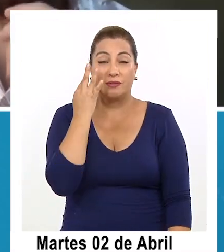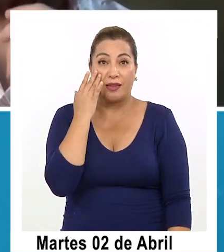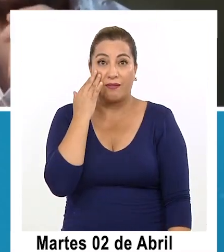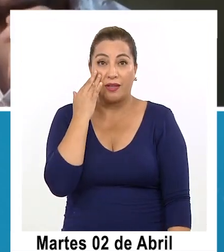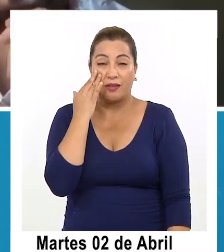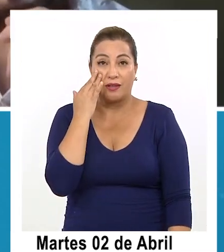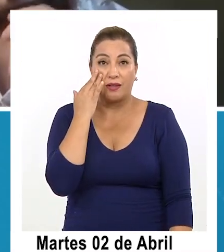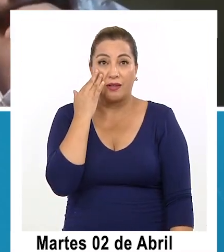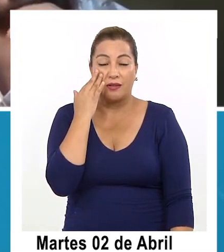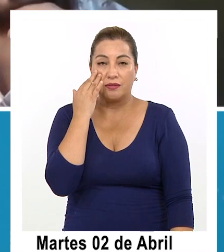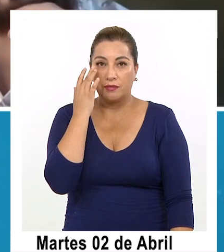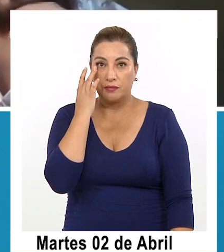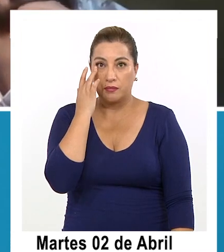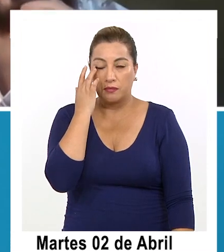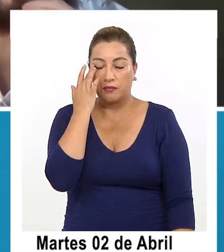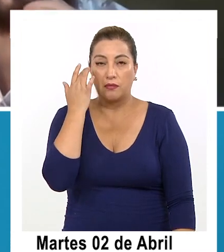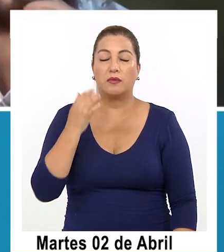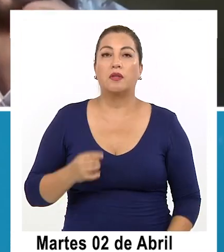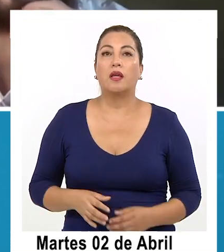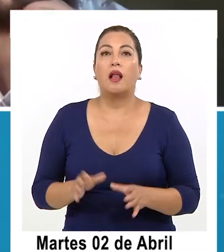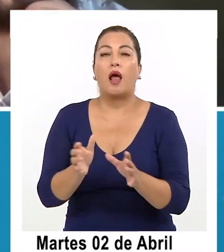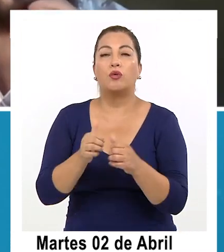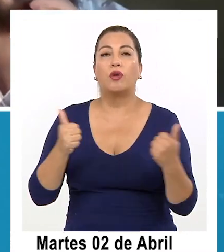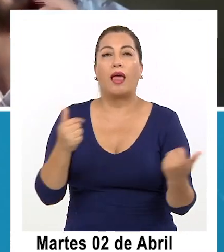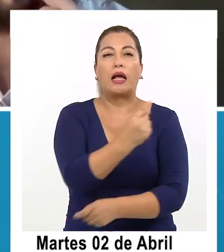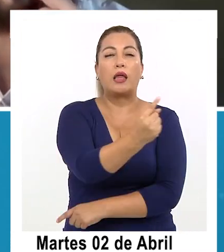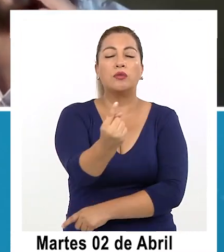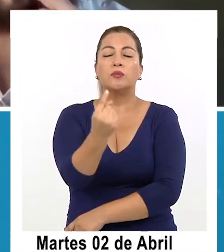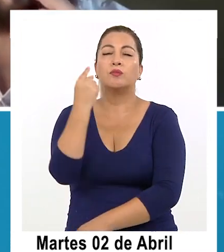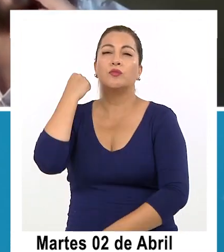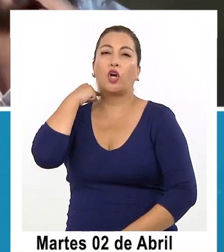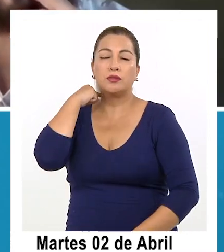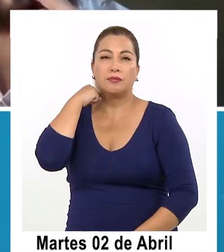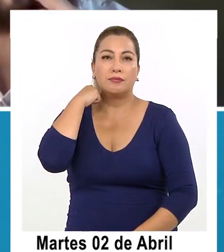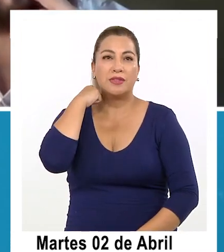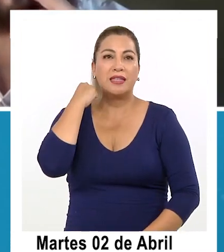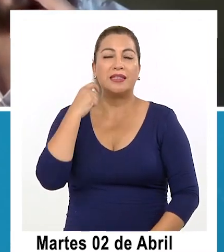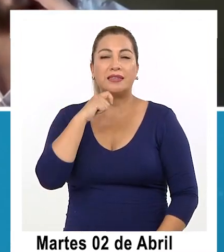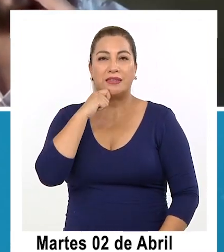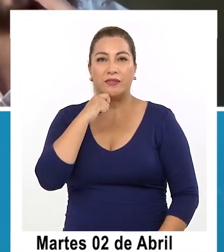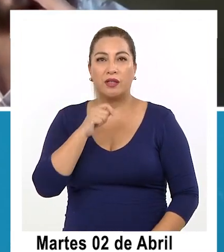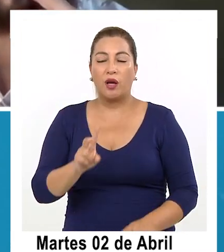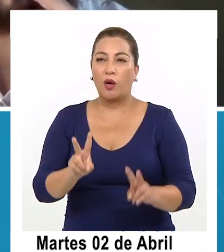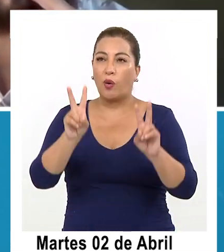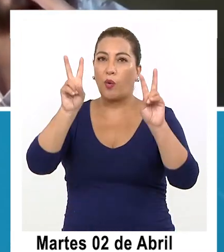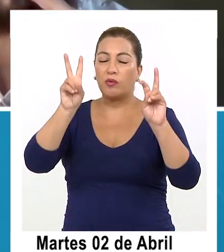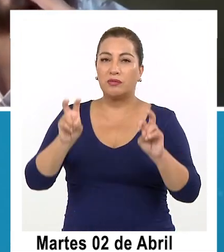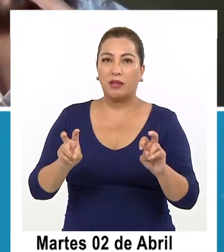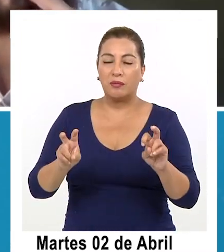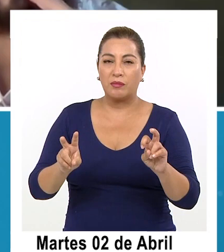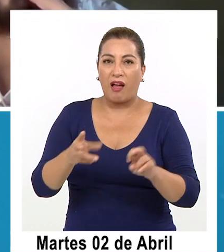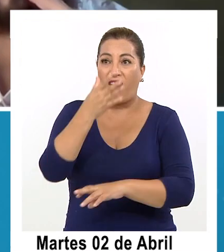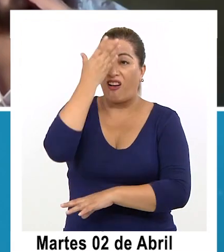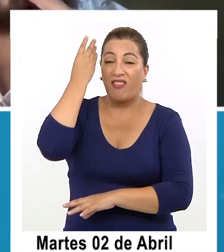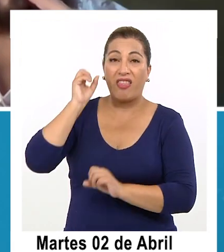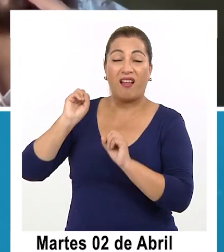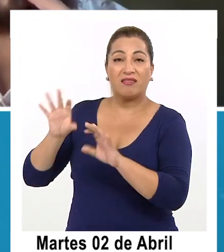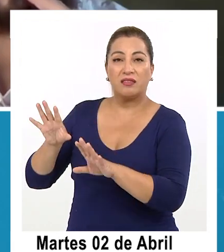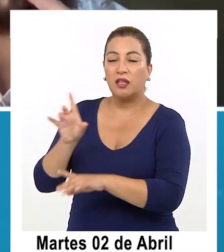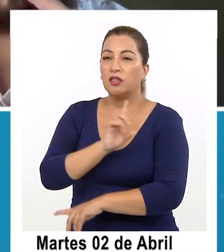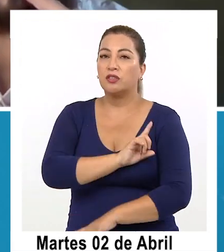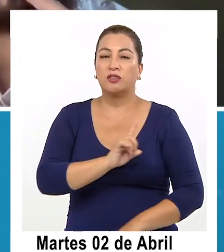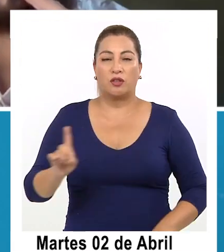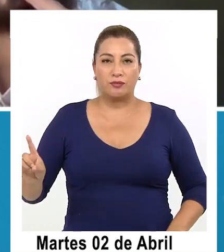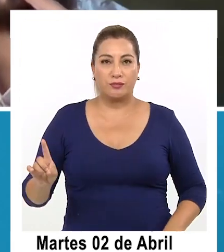creo que las autoridades tomaron conciencia de que este no era un tema que había que dejarlo a solo a a una